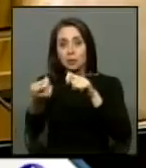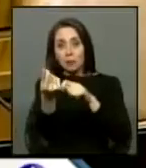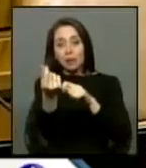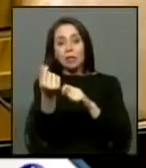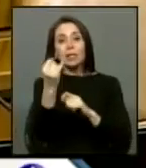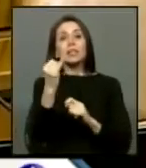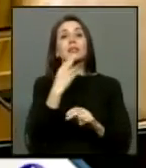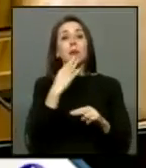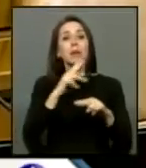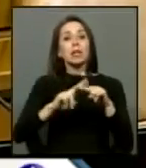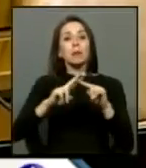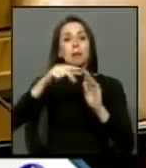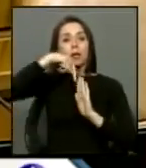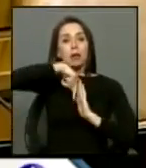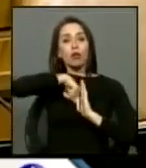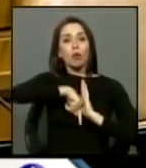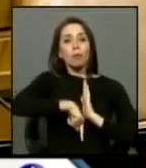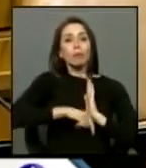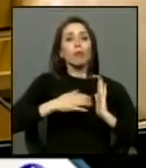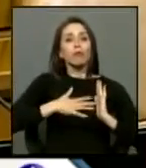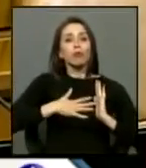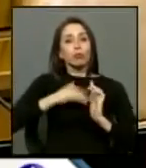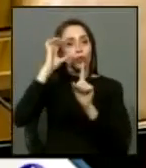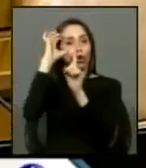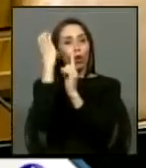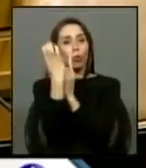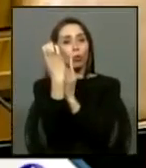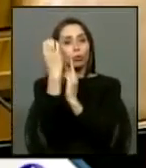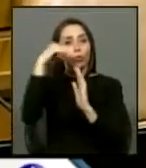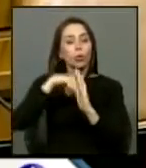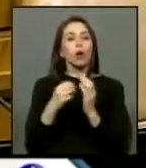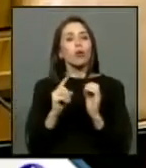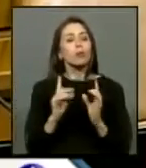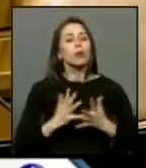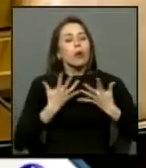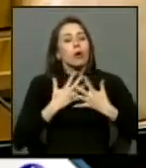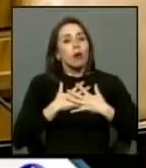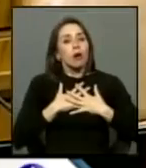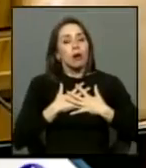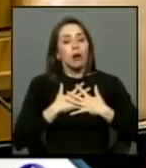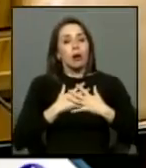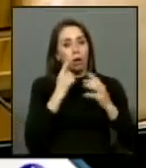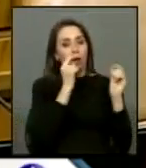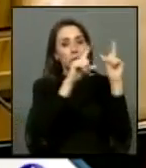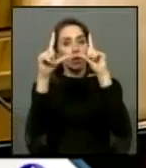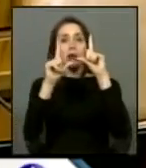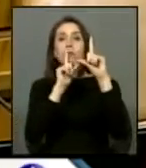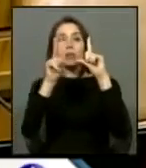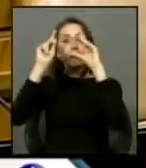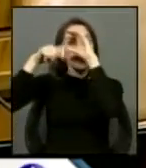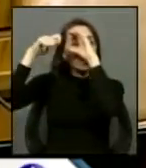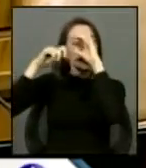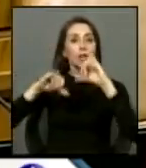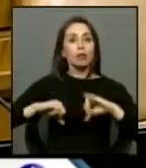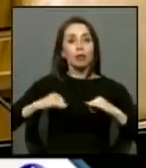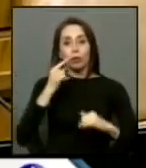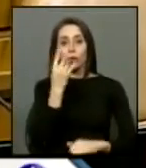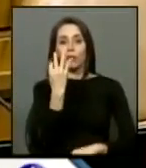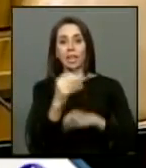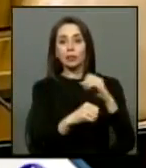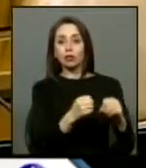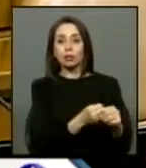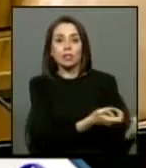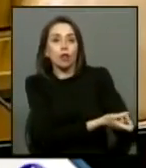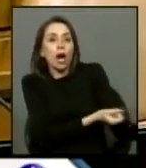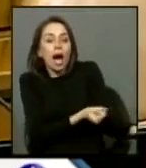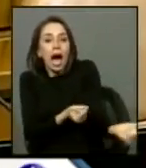profundamente y culturalmente como no nos impactan las imágenes de la televisión cuando un muchacho de 14 años arrastra a